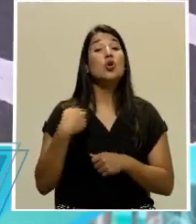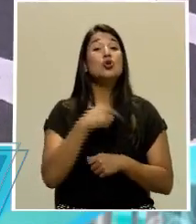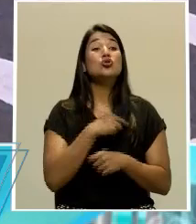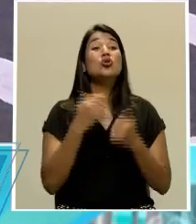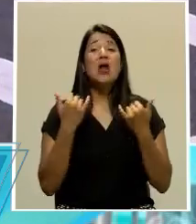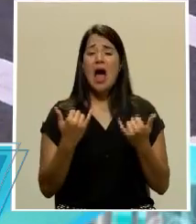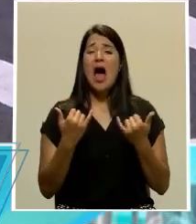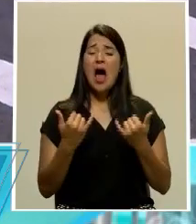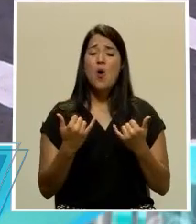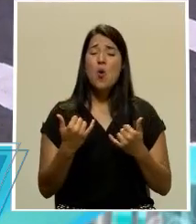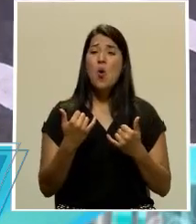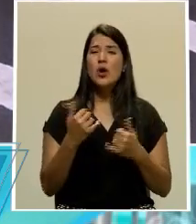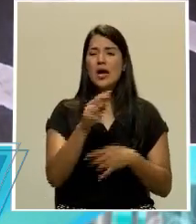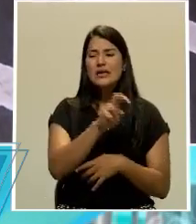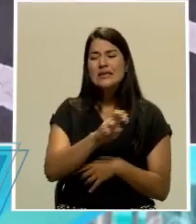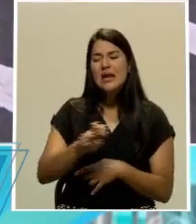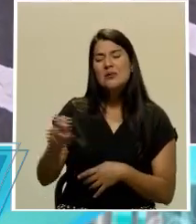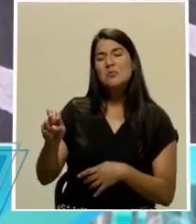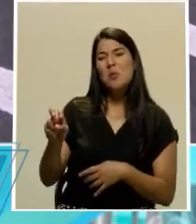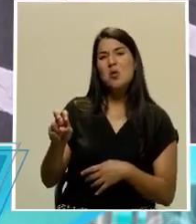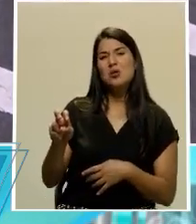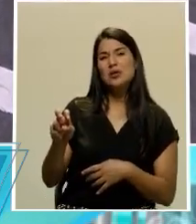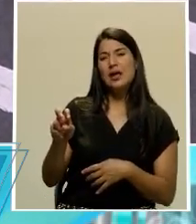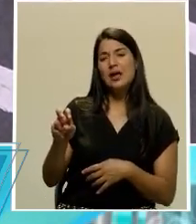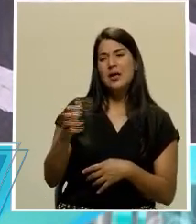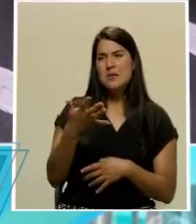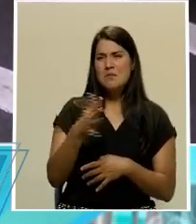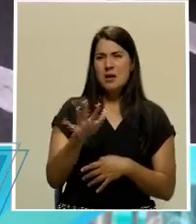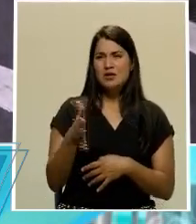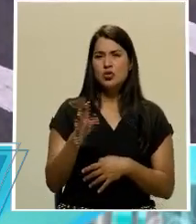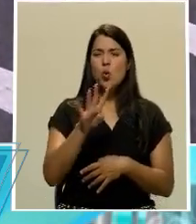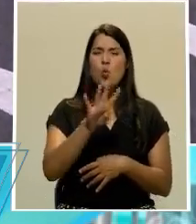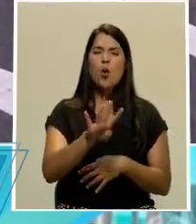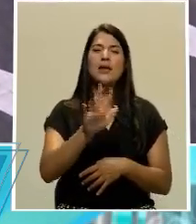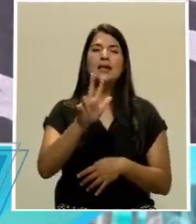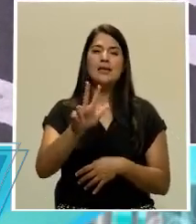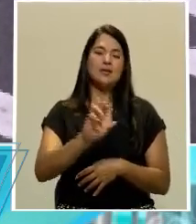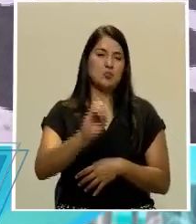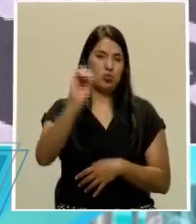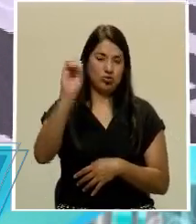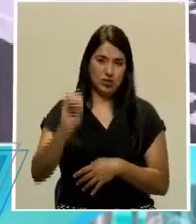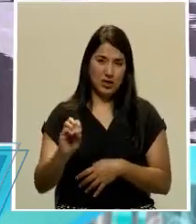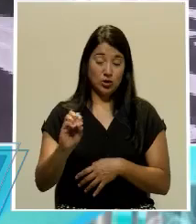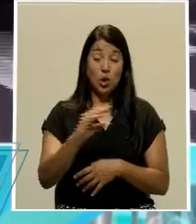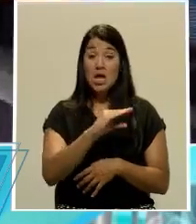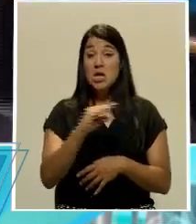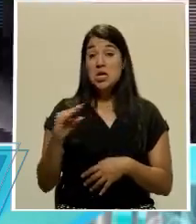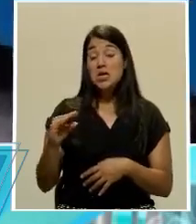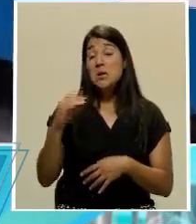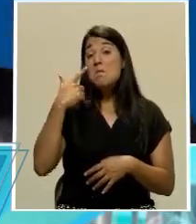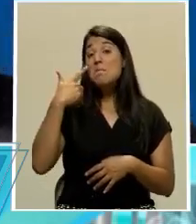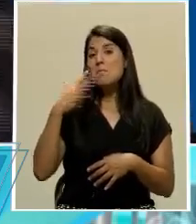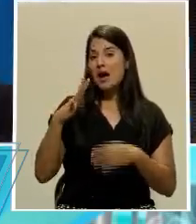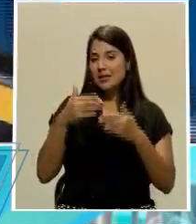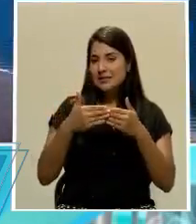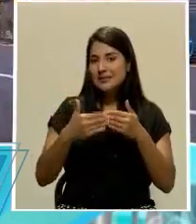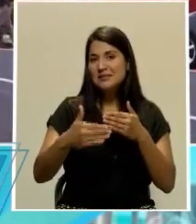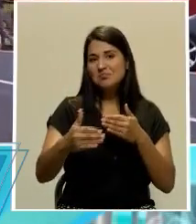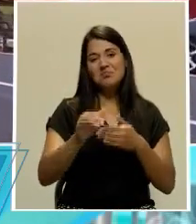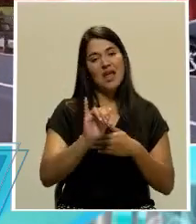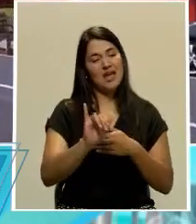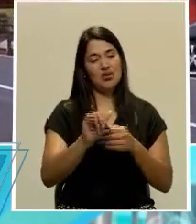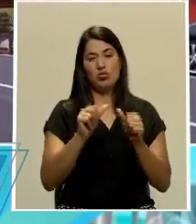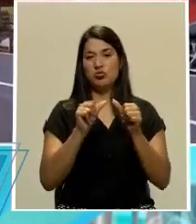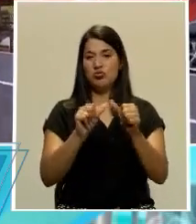una disminución o con una transportación de usuarios de alrededor de un 43%. Y según las proyecciones, este va a ser el